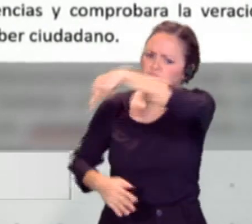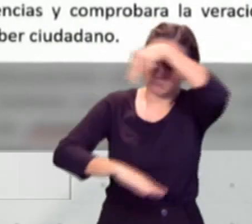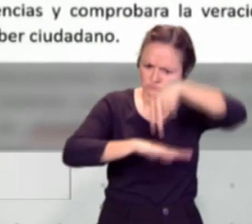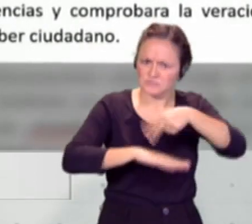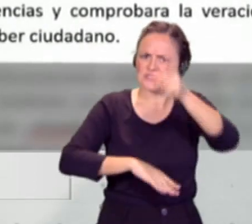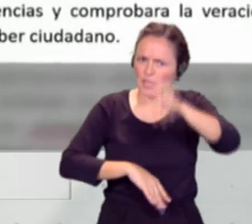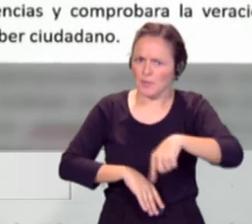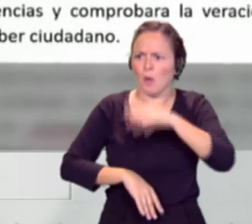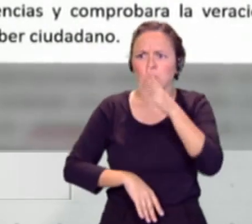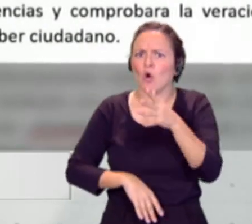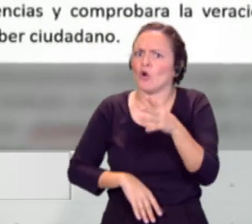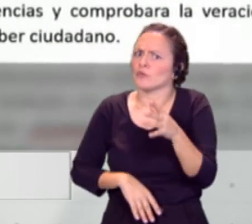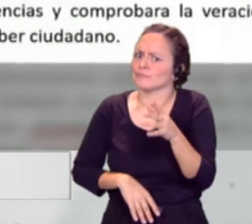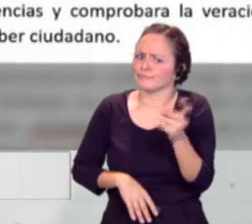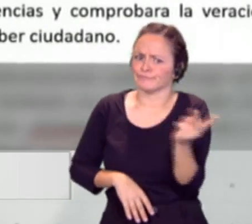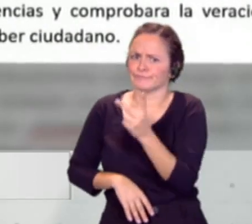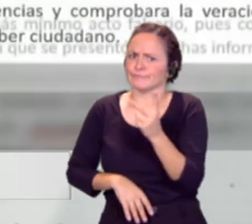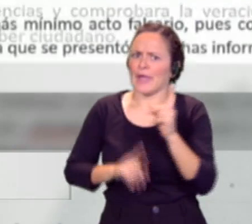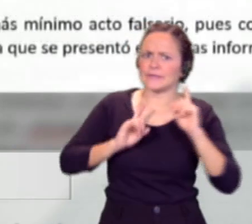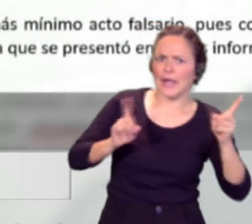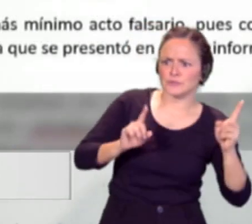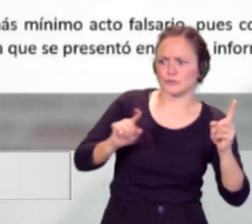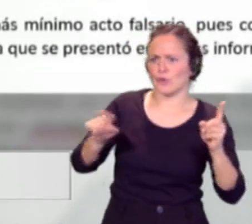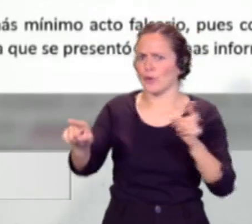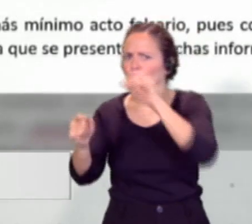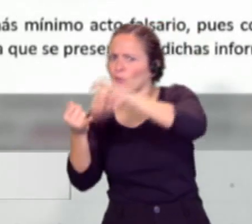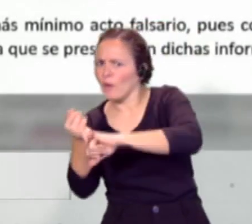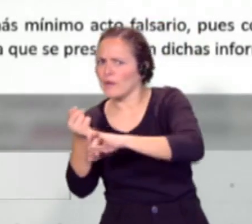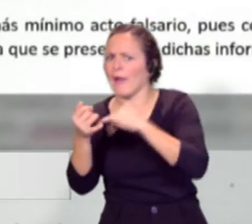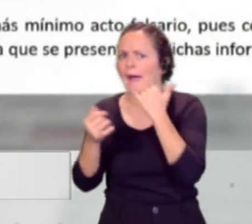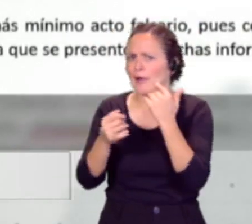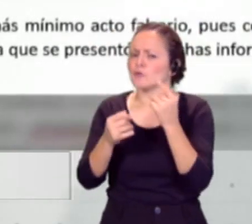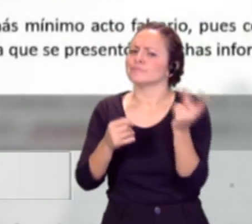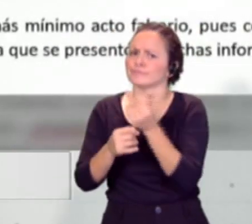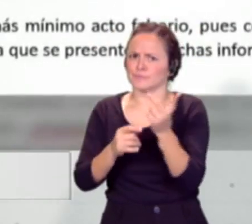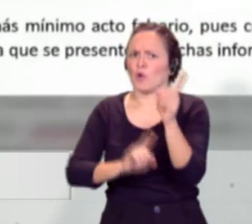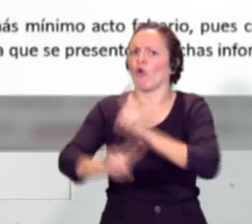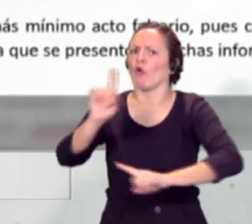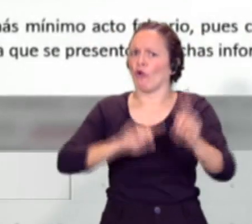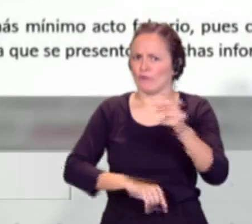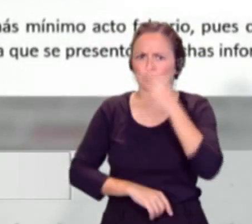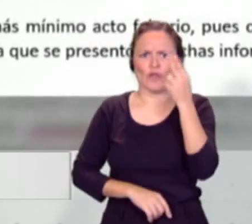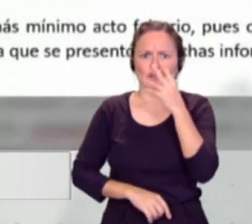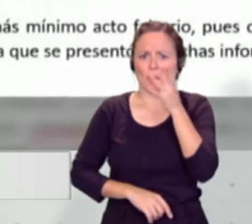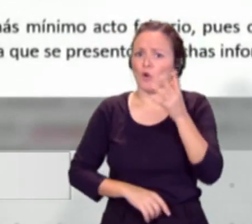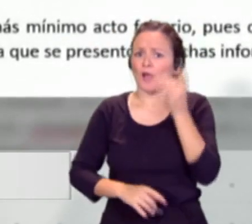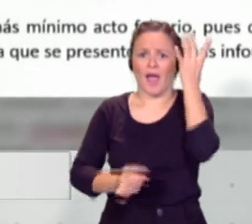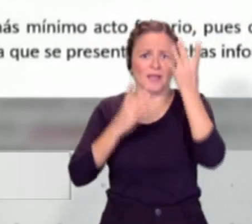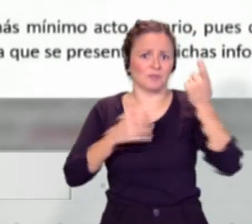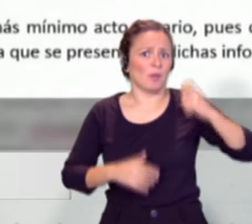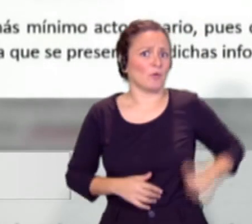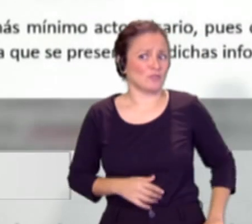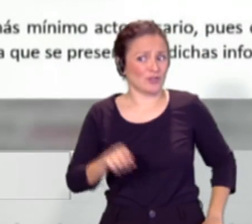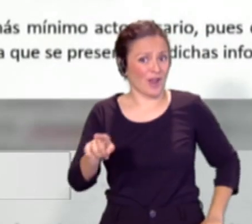denunciado que hay una relación que establece un conflicto de intereses entre las actividades profesionales